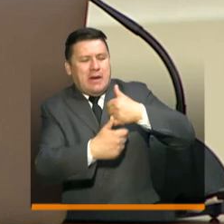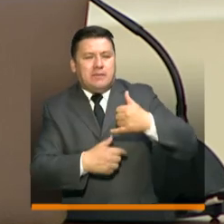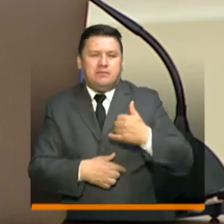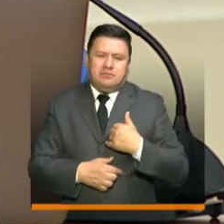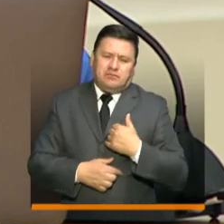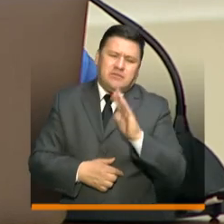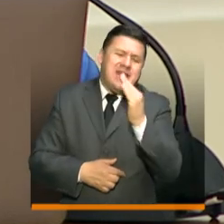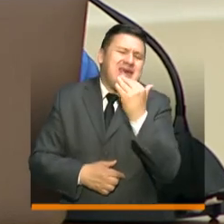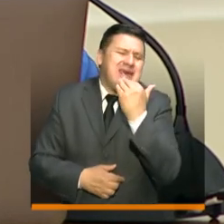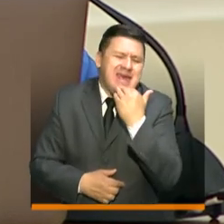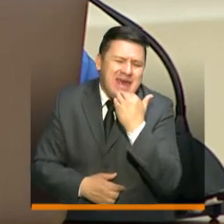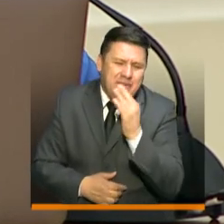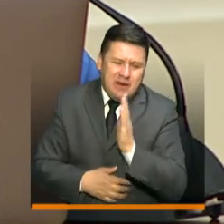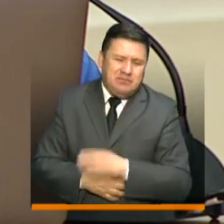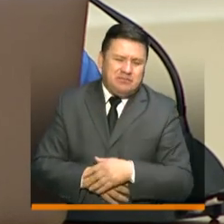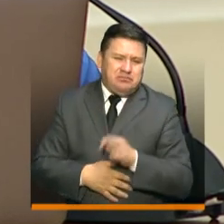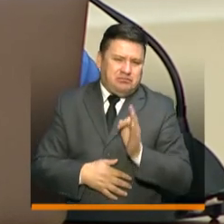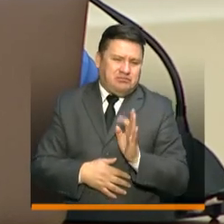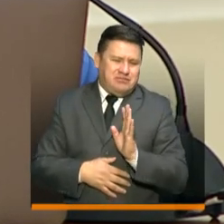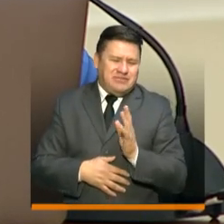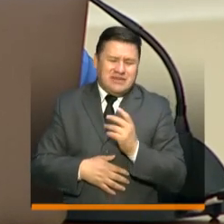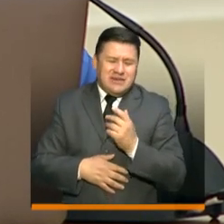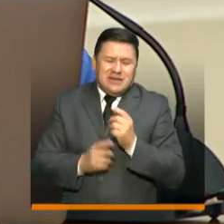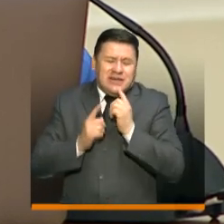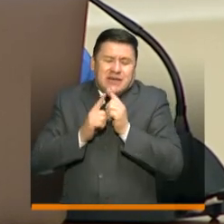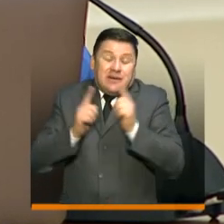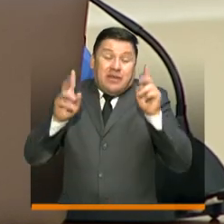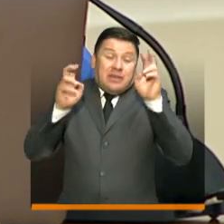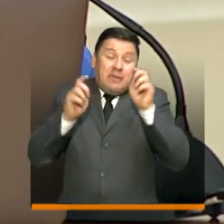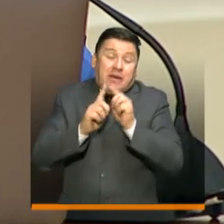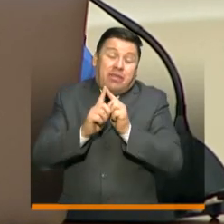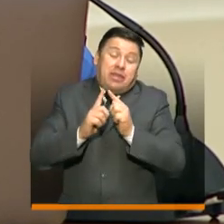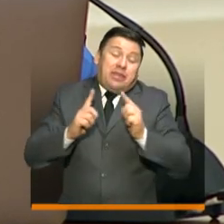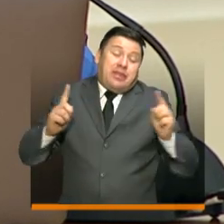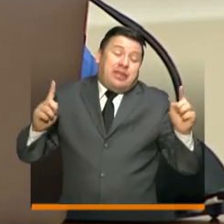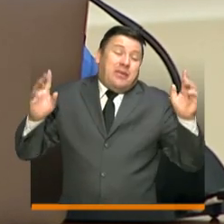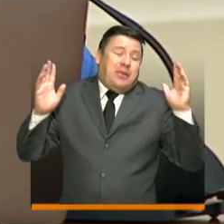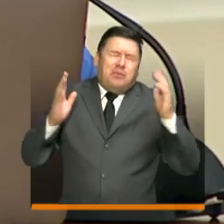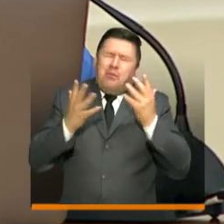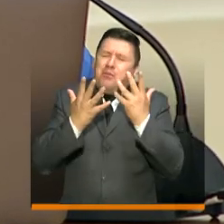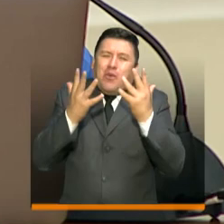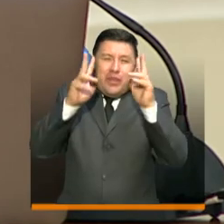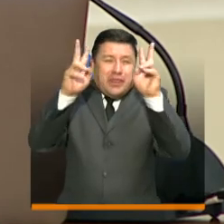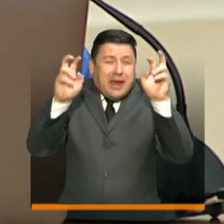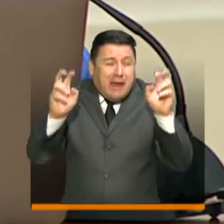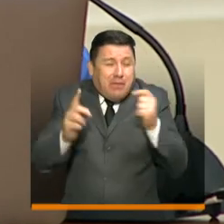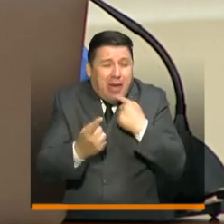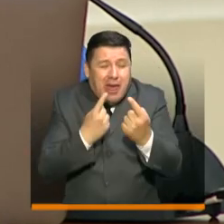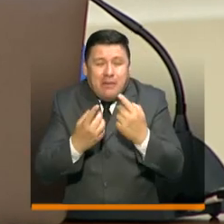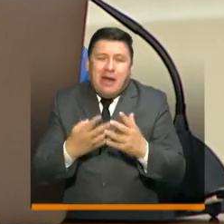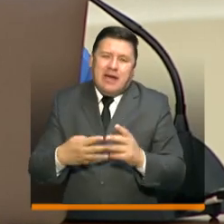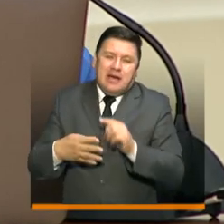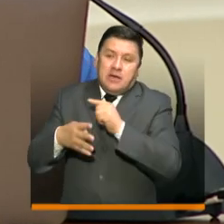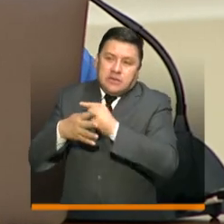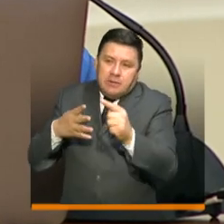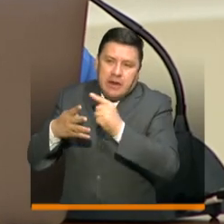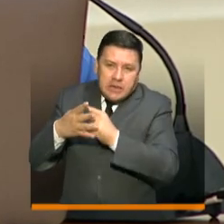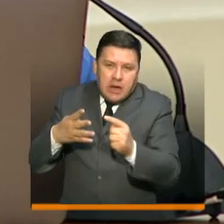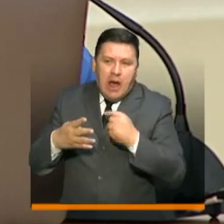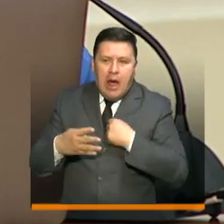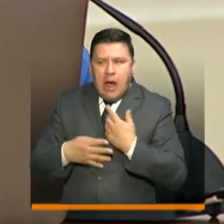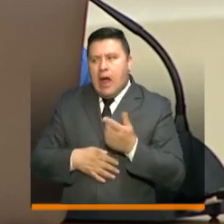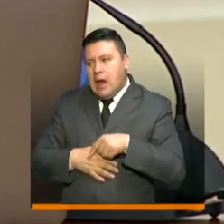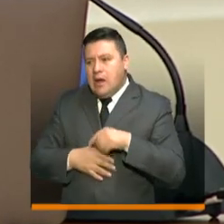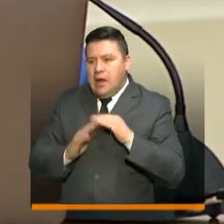a mencionar unos ejemplos, presidente, seguramente me quedo corta, pero semana a semana estaremos contando cómo avanzamos para que ustedes vean cómo en la